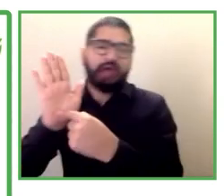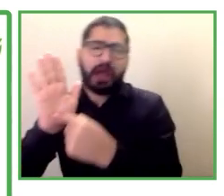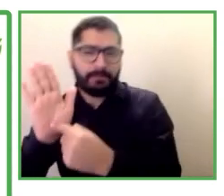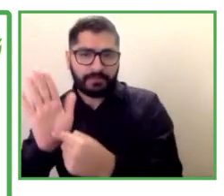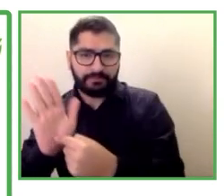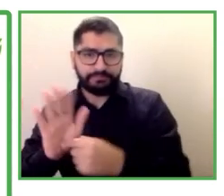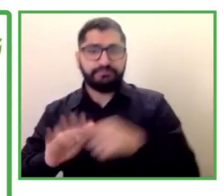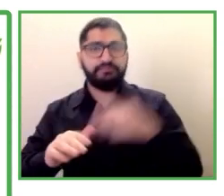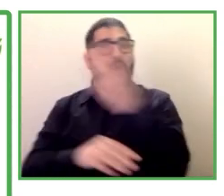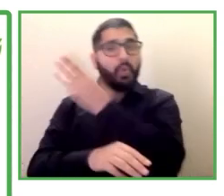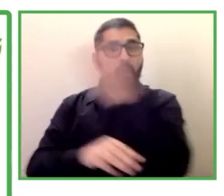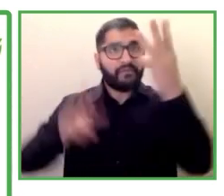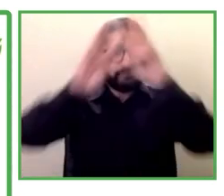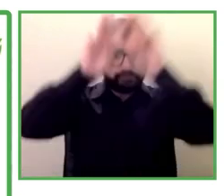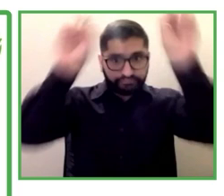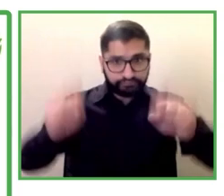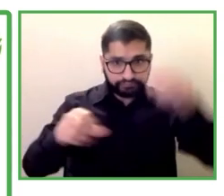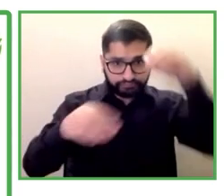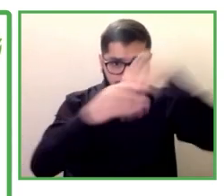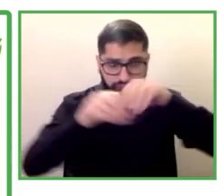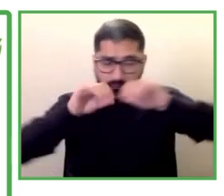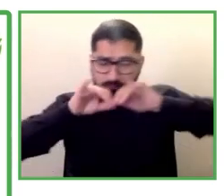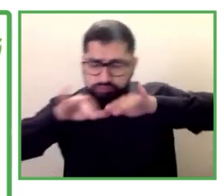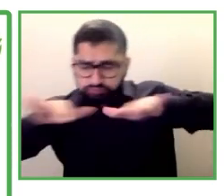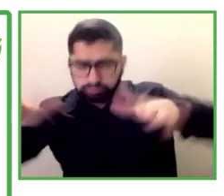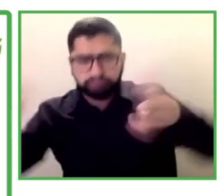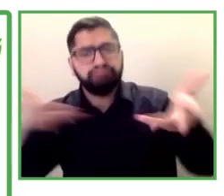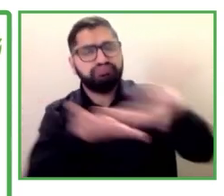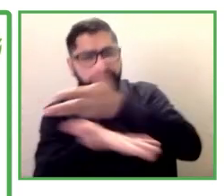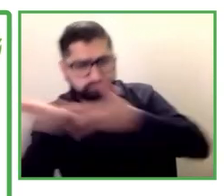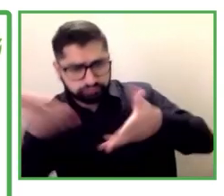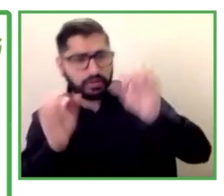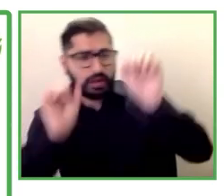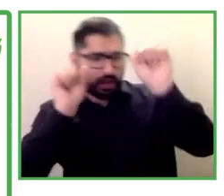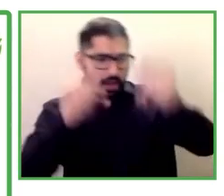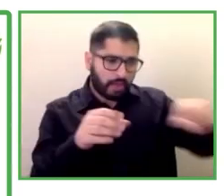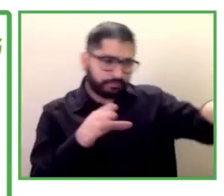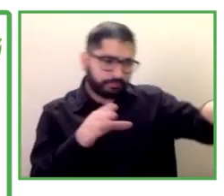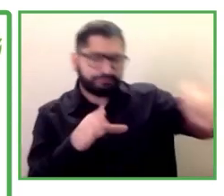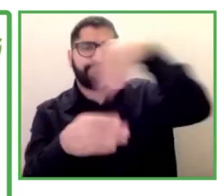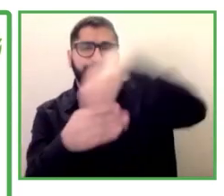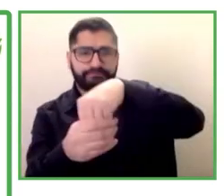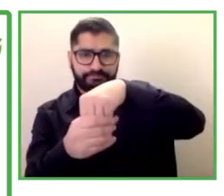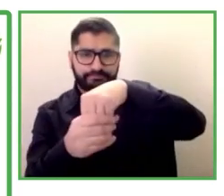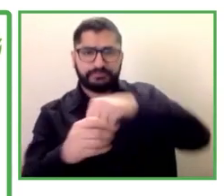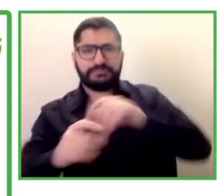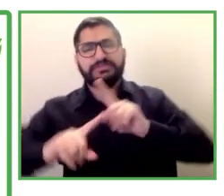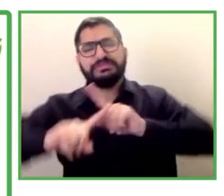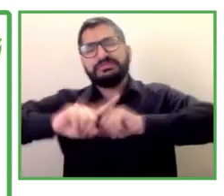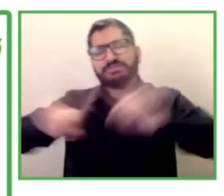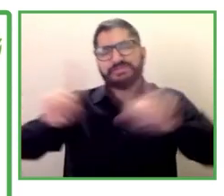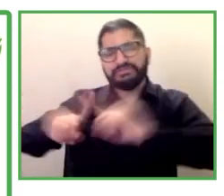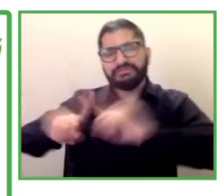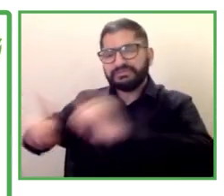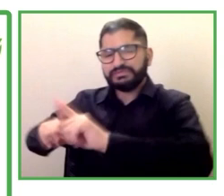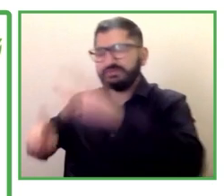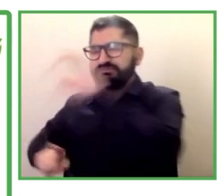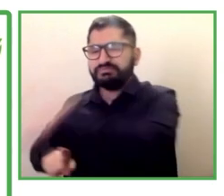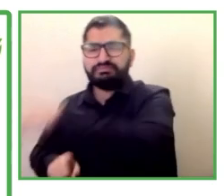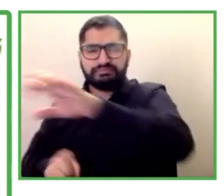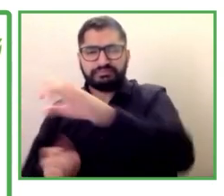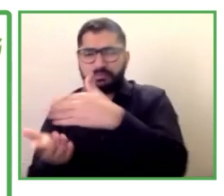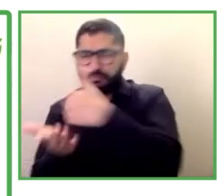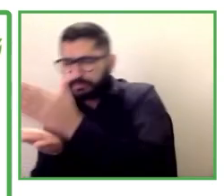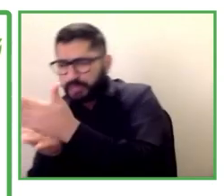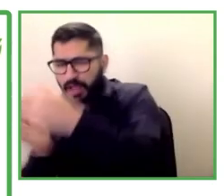en distintos planes y en 48 estados retener más